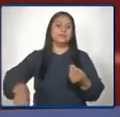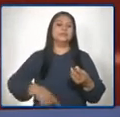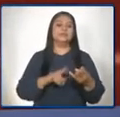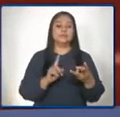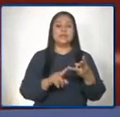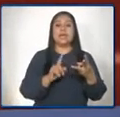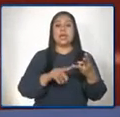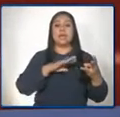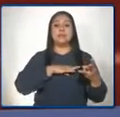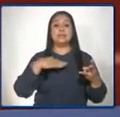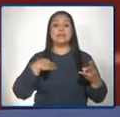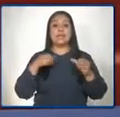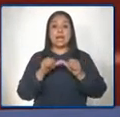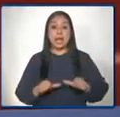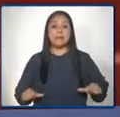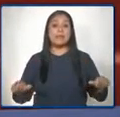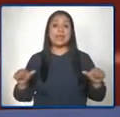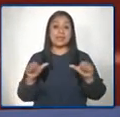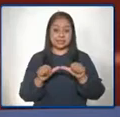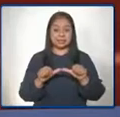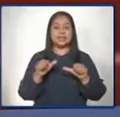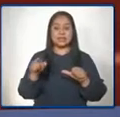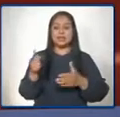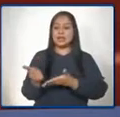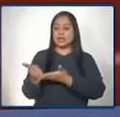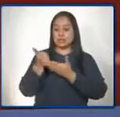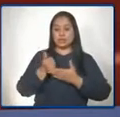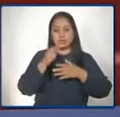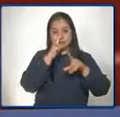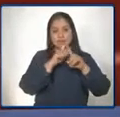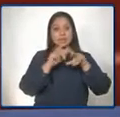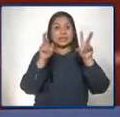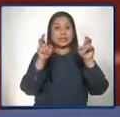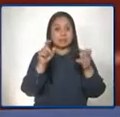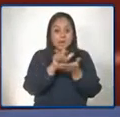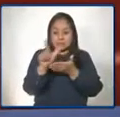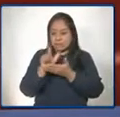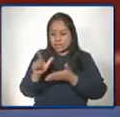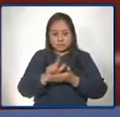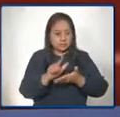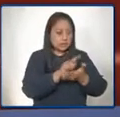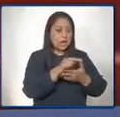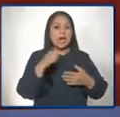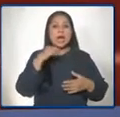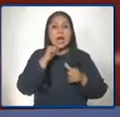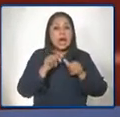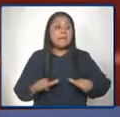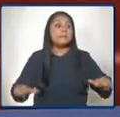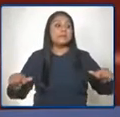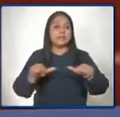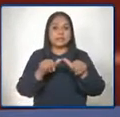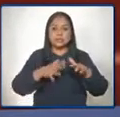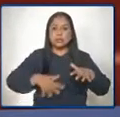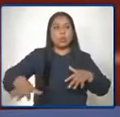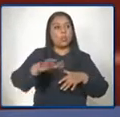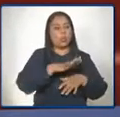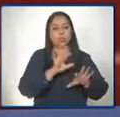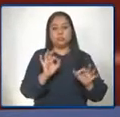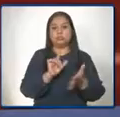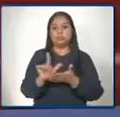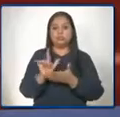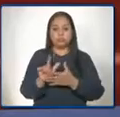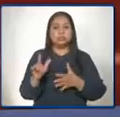el ministerio de ambiente contribuye con todo el tema de saneamiento ambiental, la el ministerio